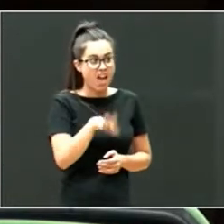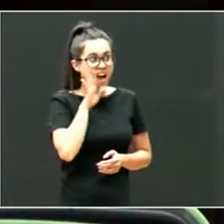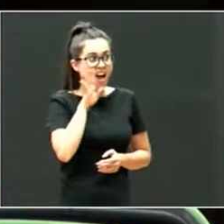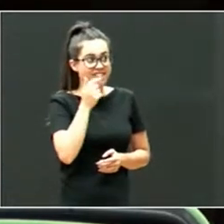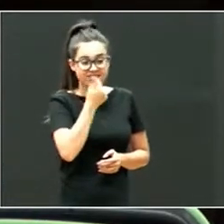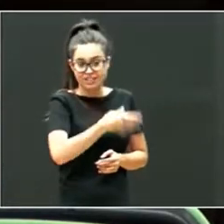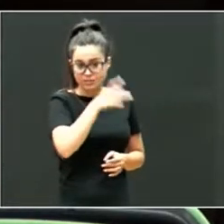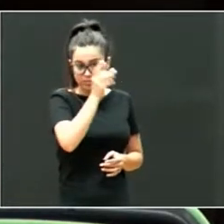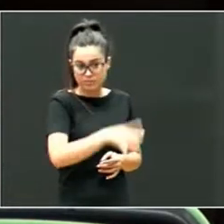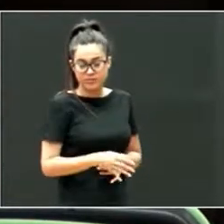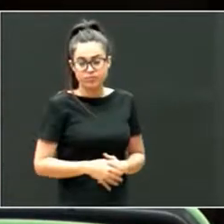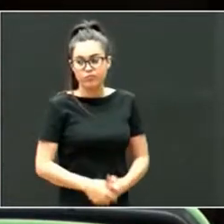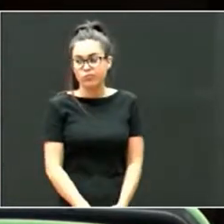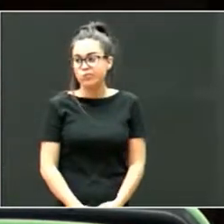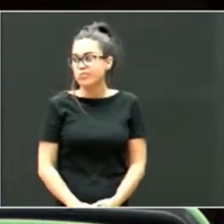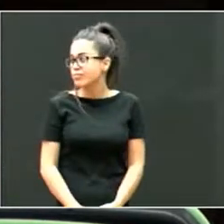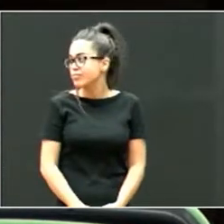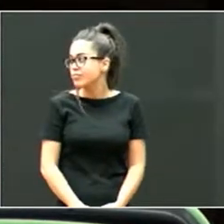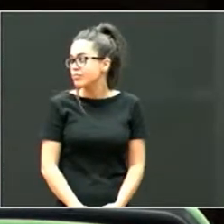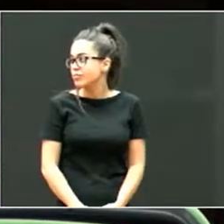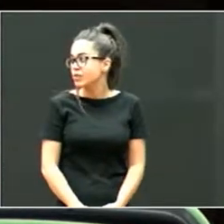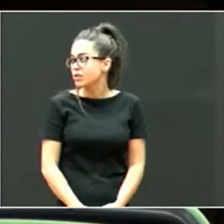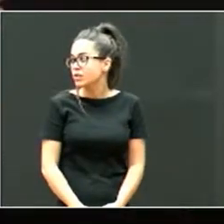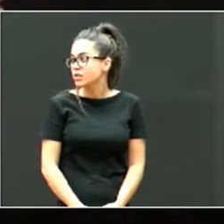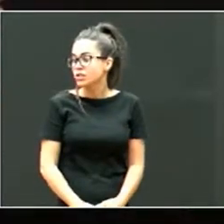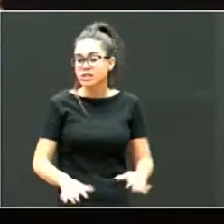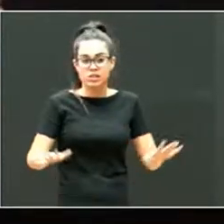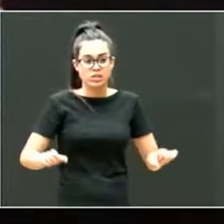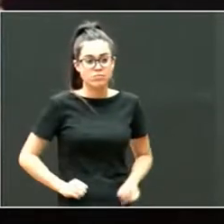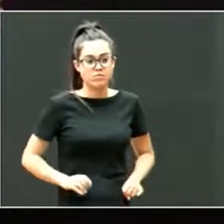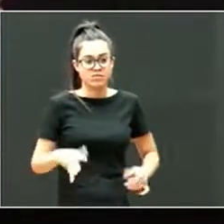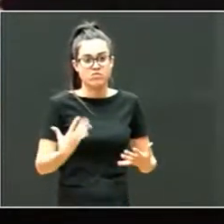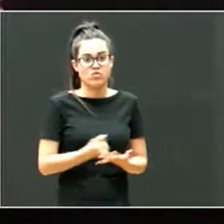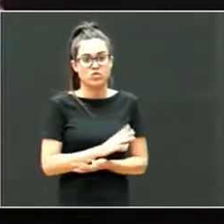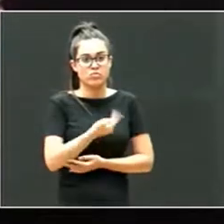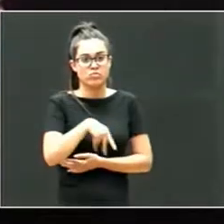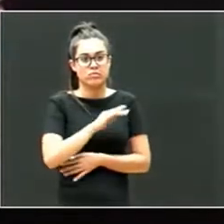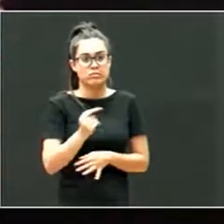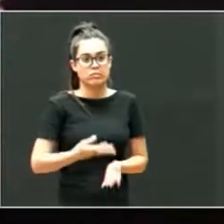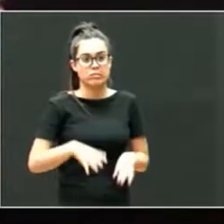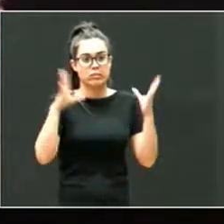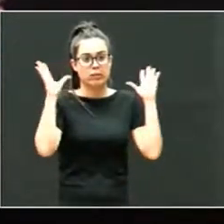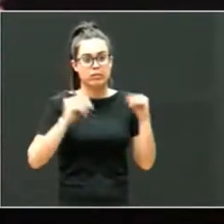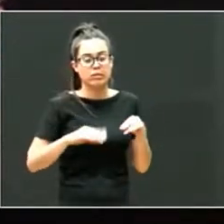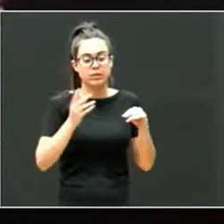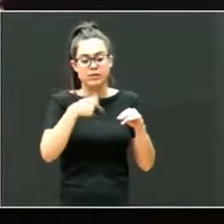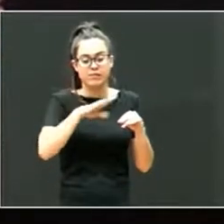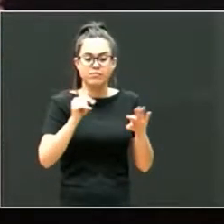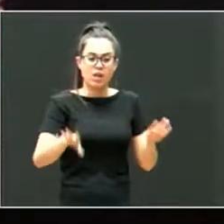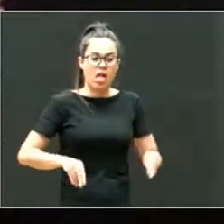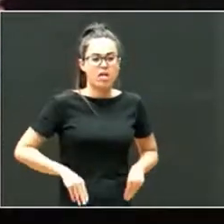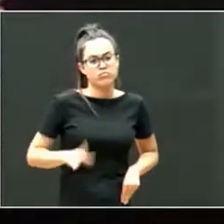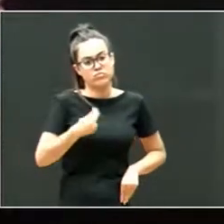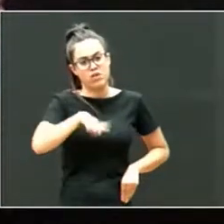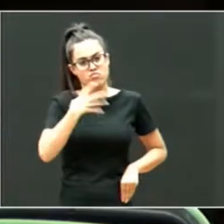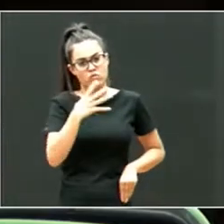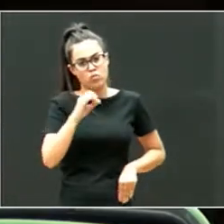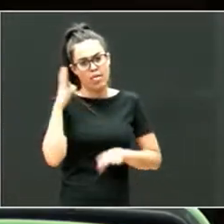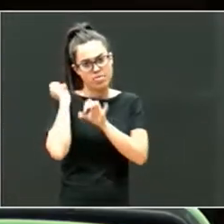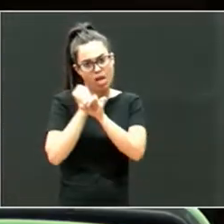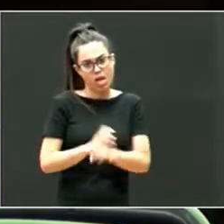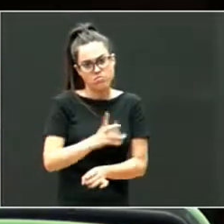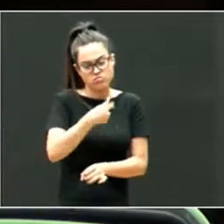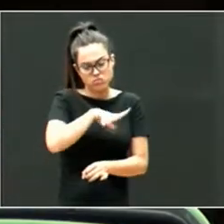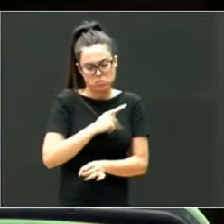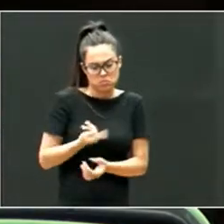la adopción nos pilló a todos en bolas. Pero bueno, nosotros de protección ya entendíamos, nos pillábamos 40 años trabajando en protección